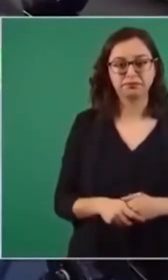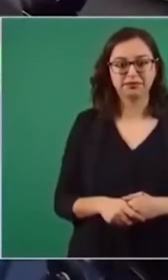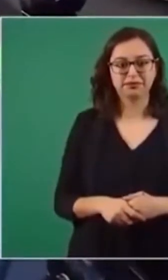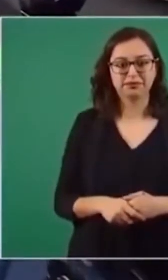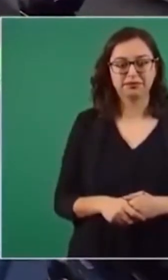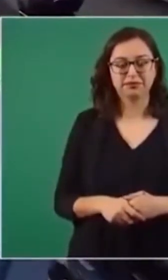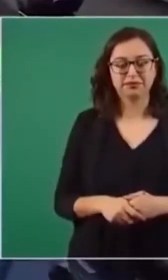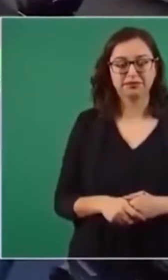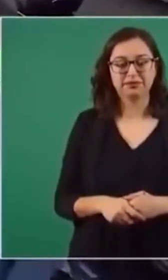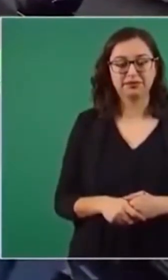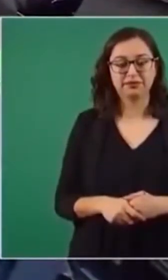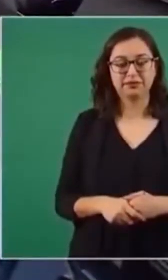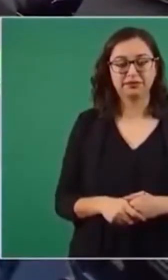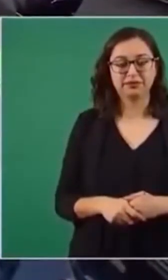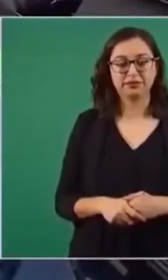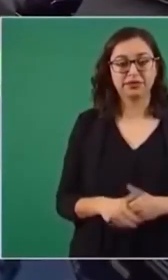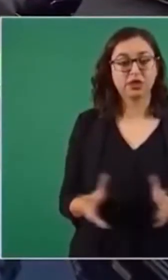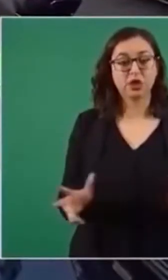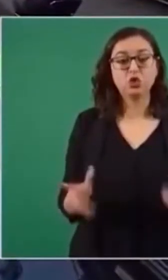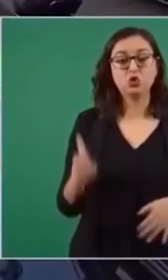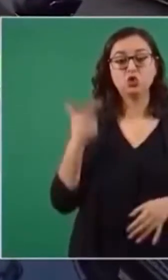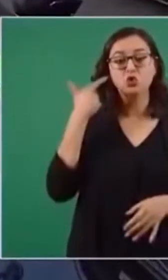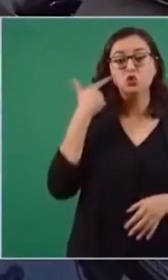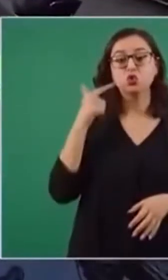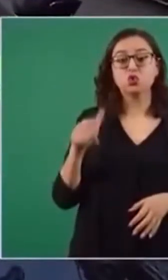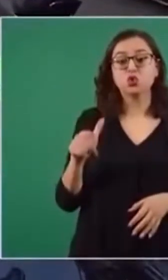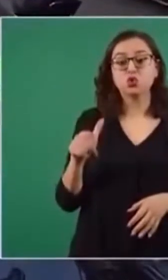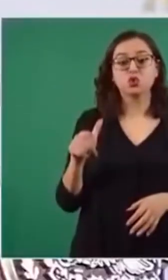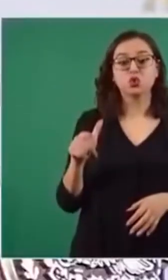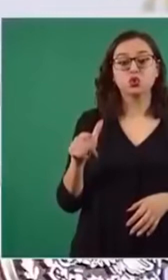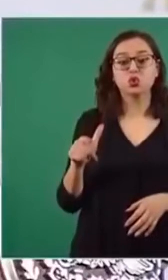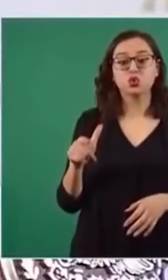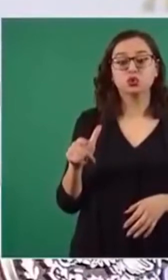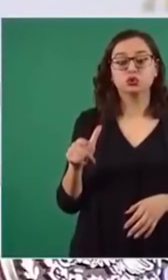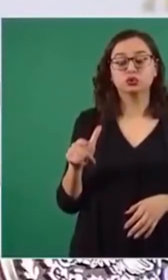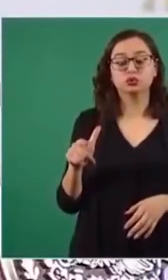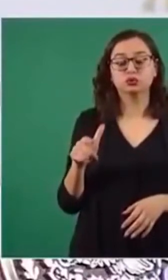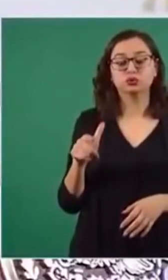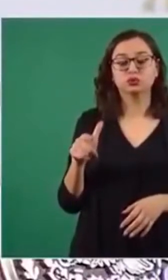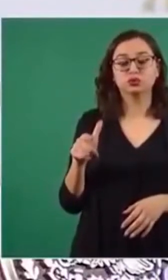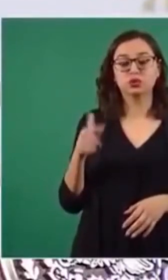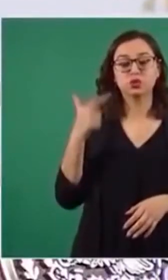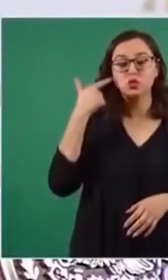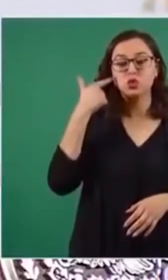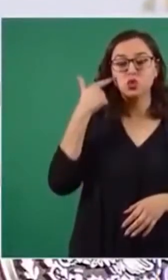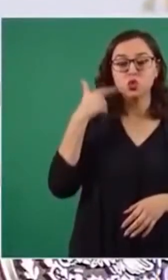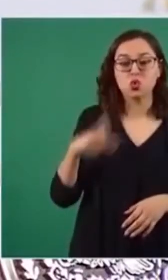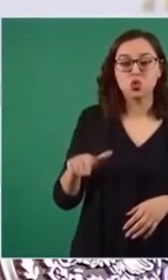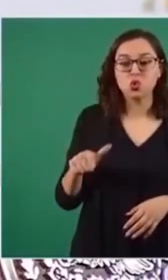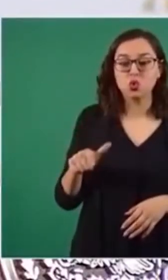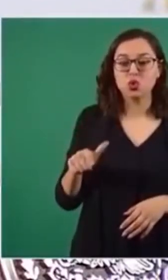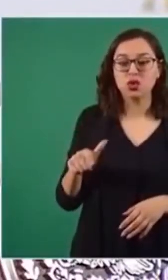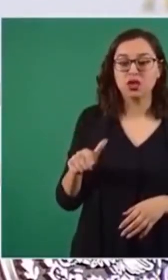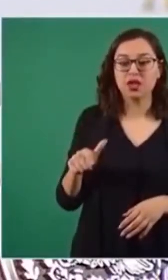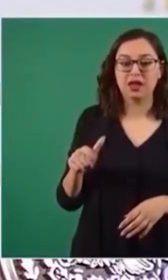que se produzcan